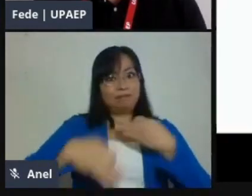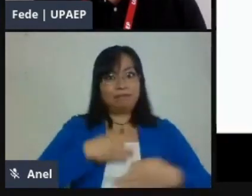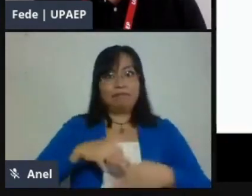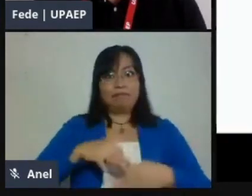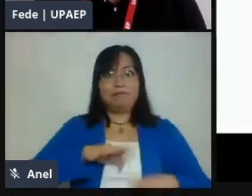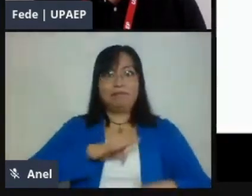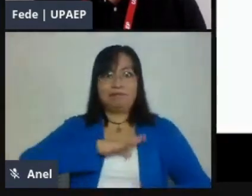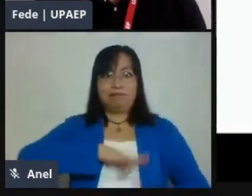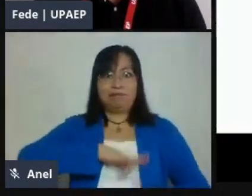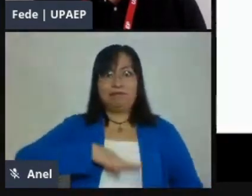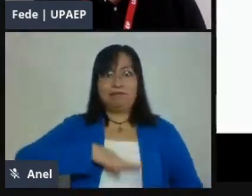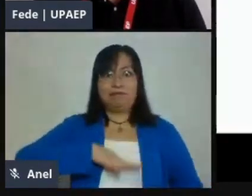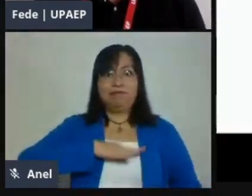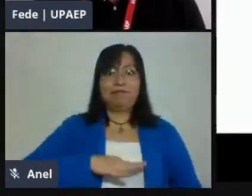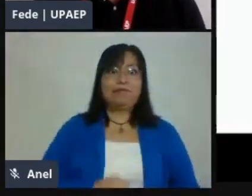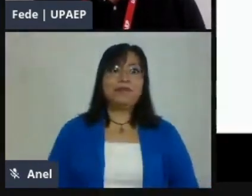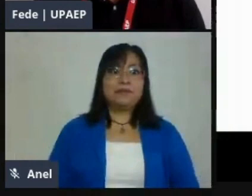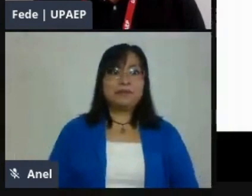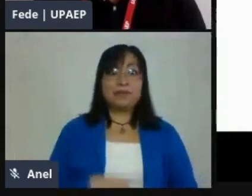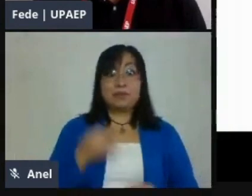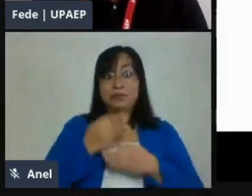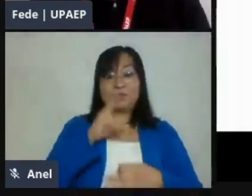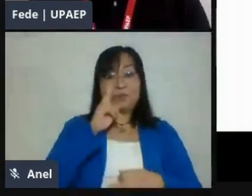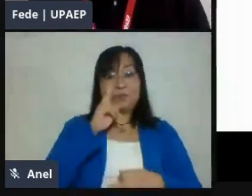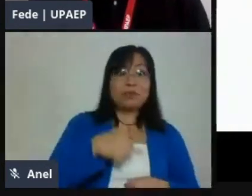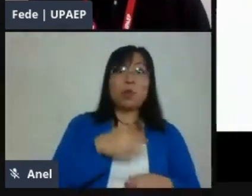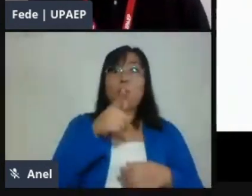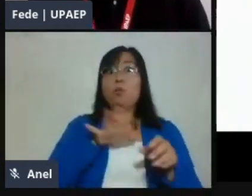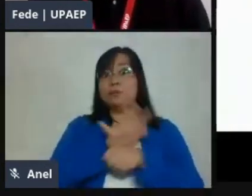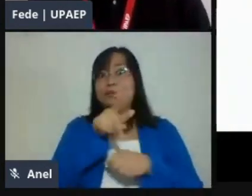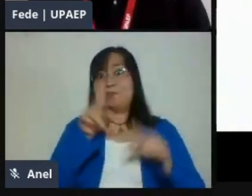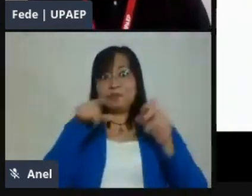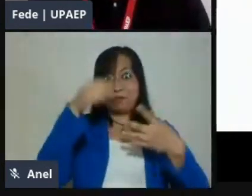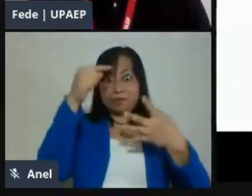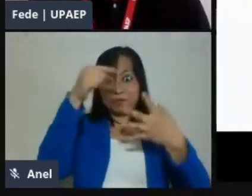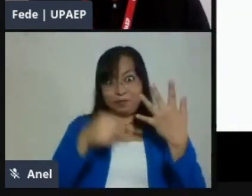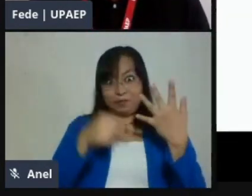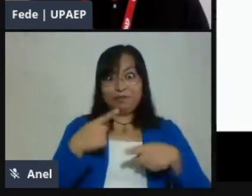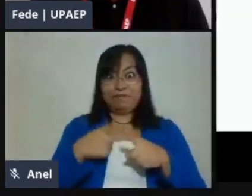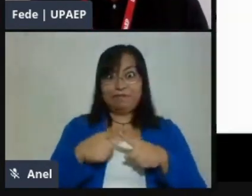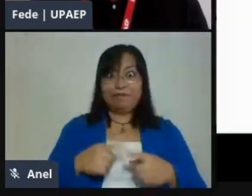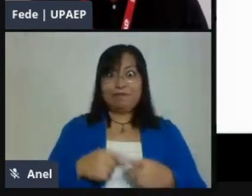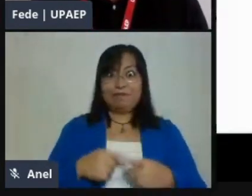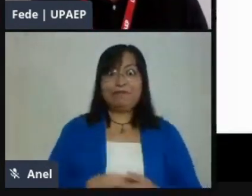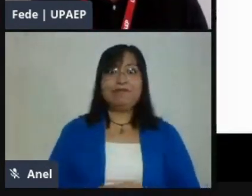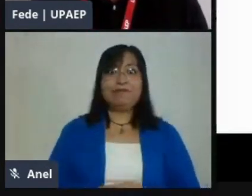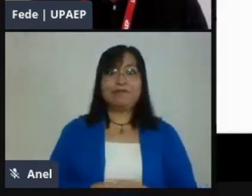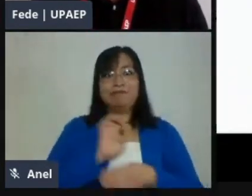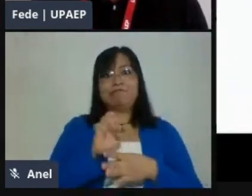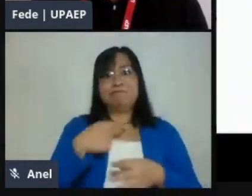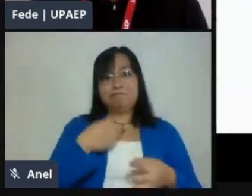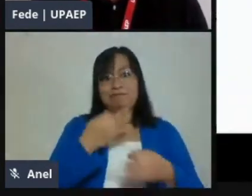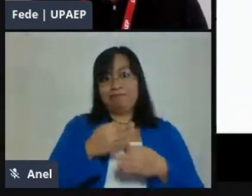comentaba, tenemos un contenido muy interesante y quería delinear un poco la agenda del día de hoy. Entonces,